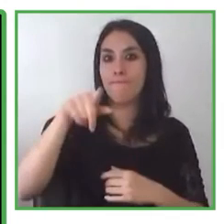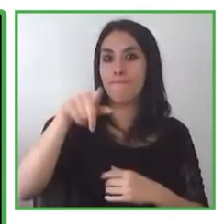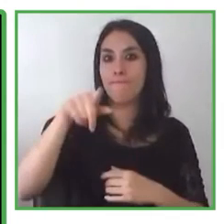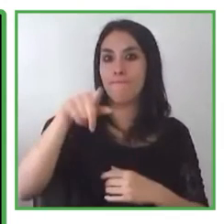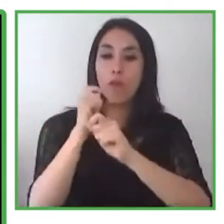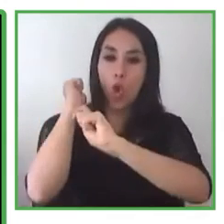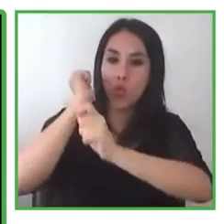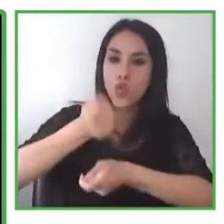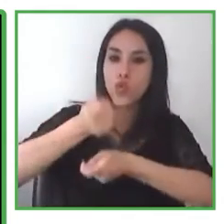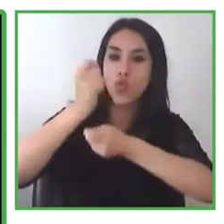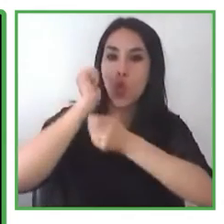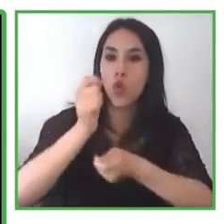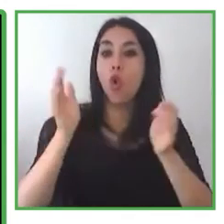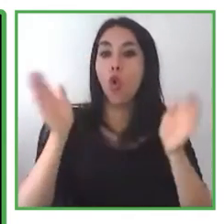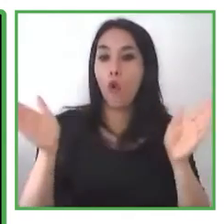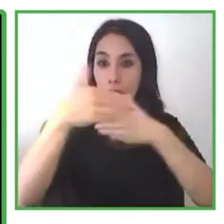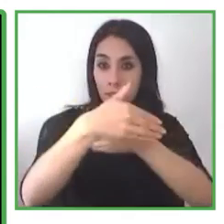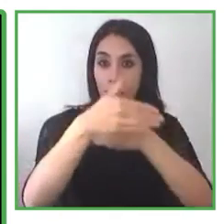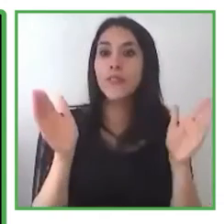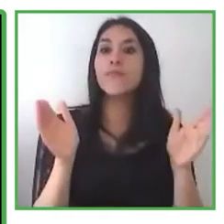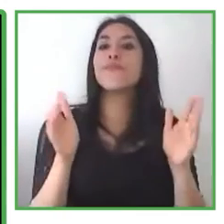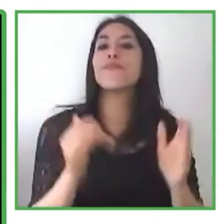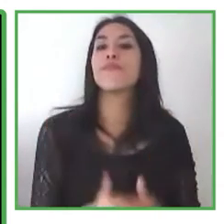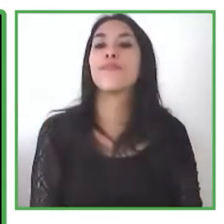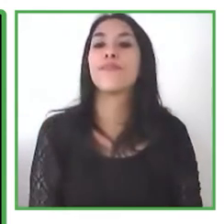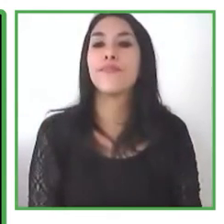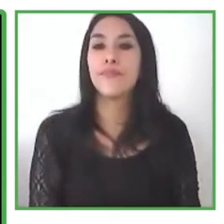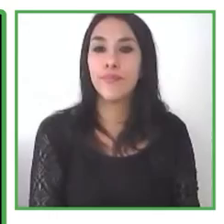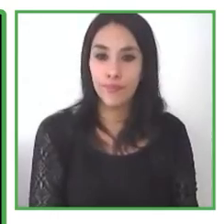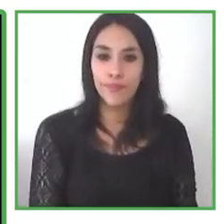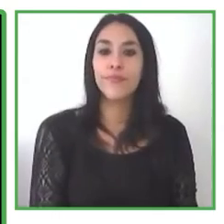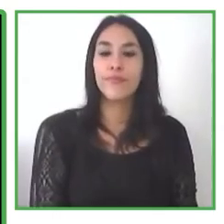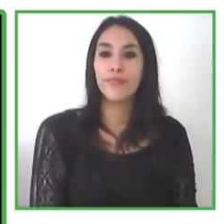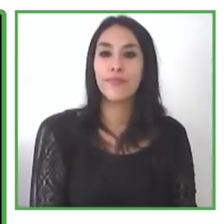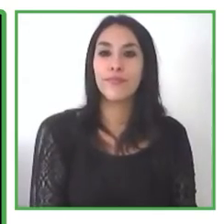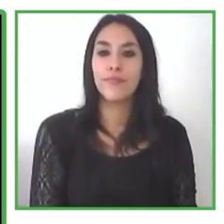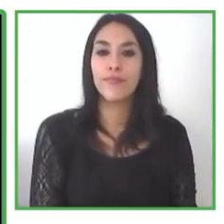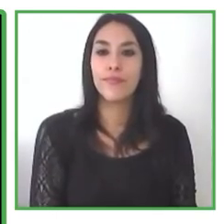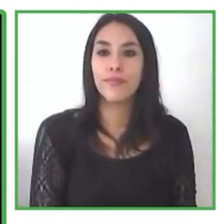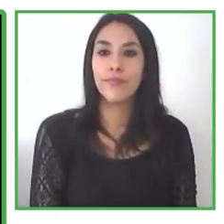967-319-604 y soy carpintero de oficio.